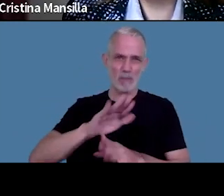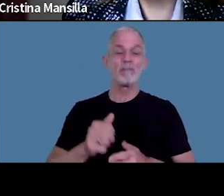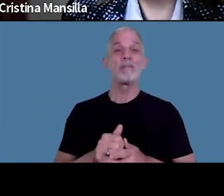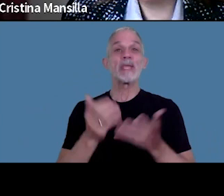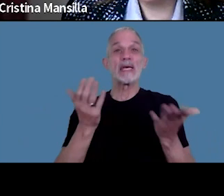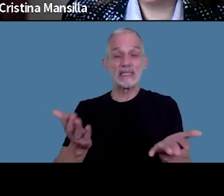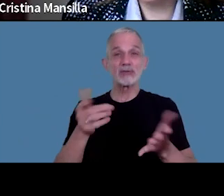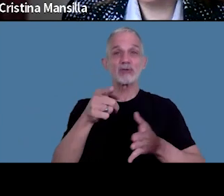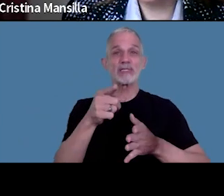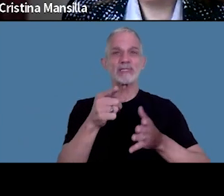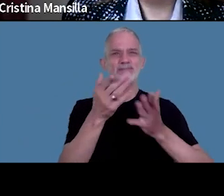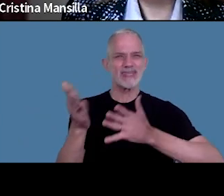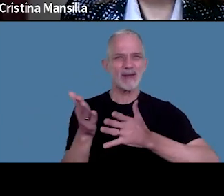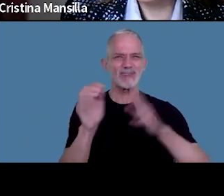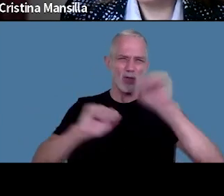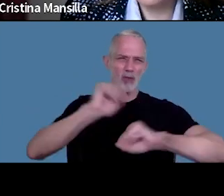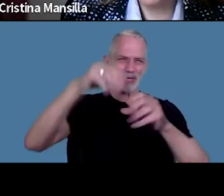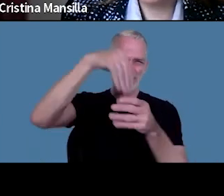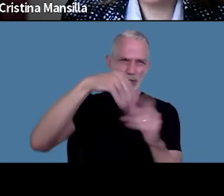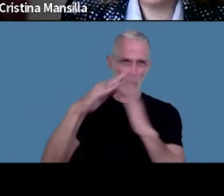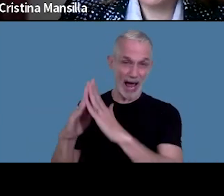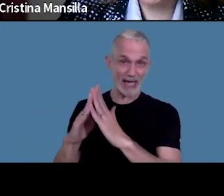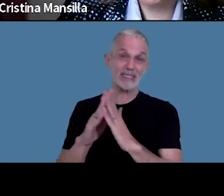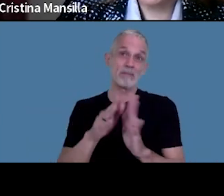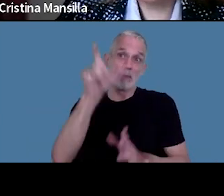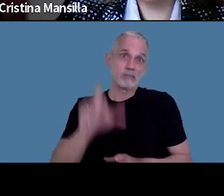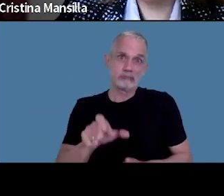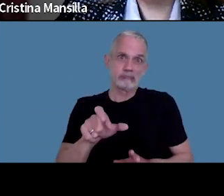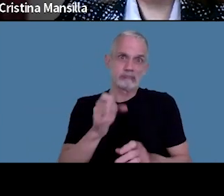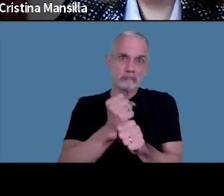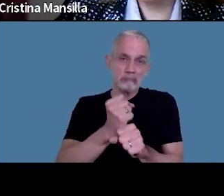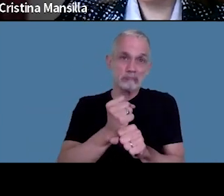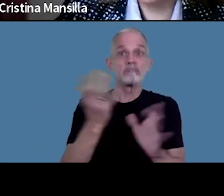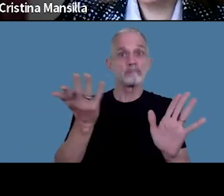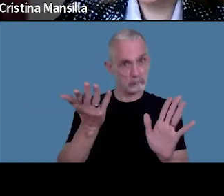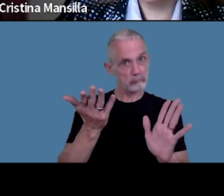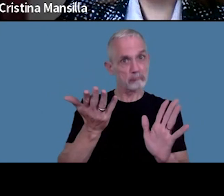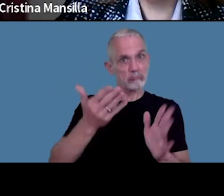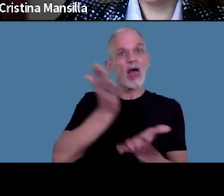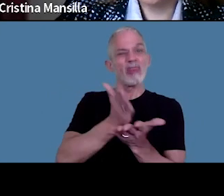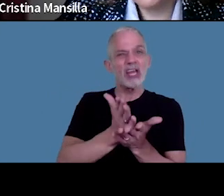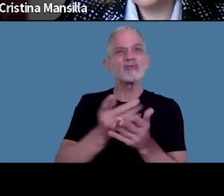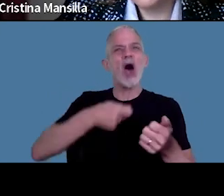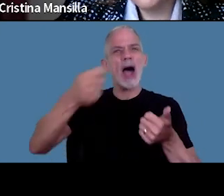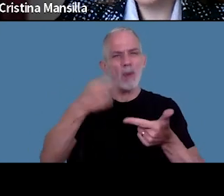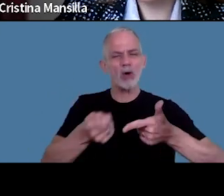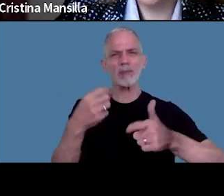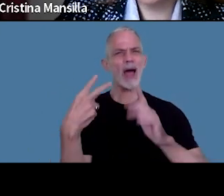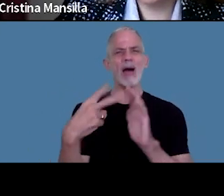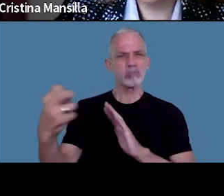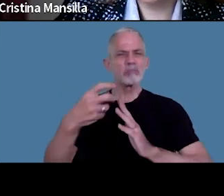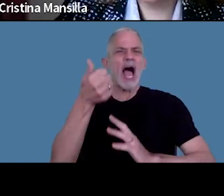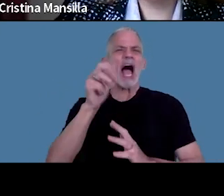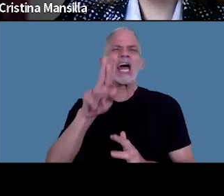que en servicio doméstico el empleado tiene derecho a aportes y contribuciones como asegura o ART,